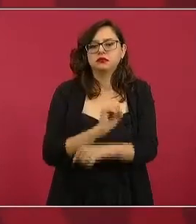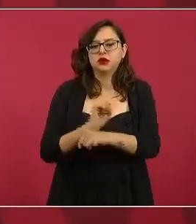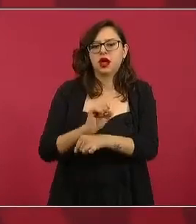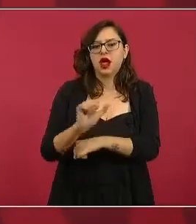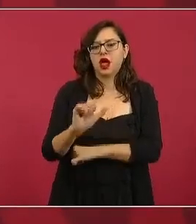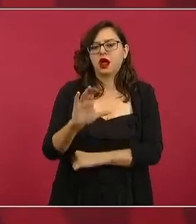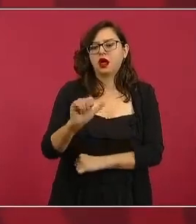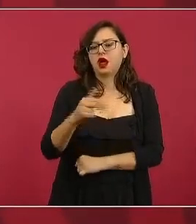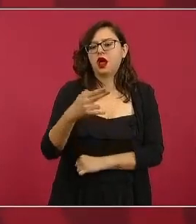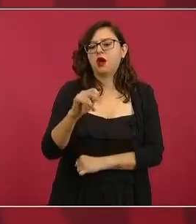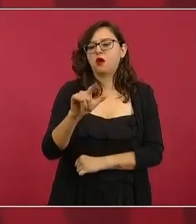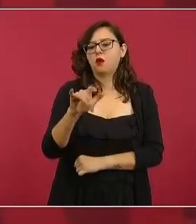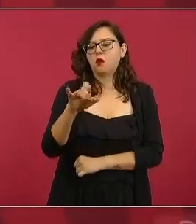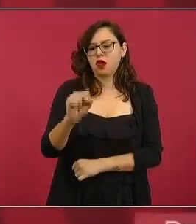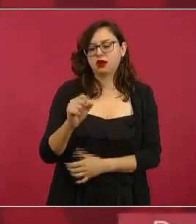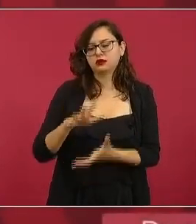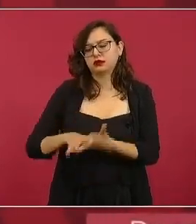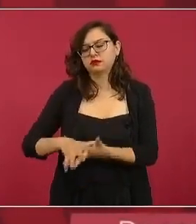nada más que hay que